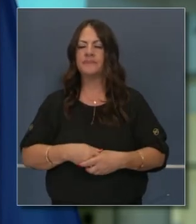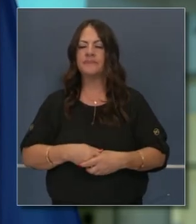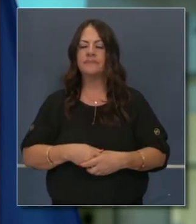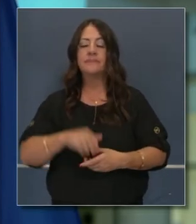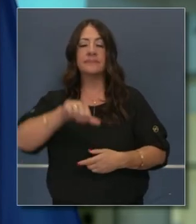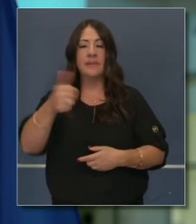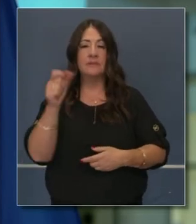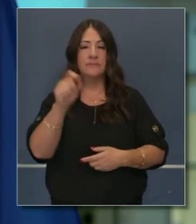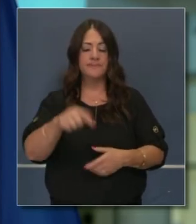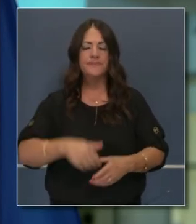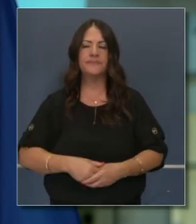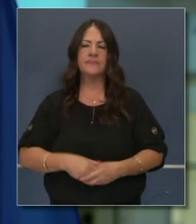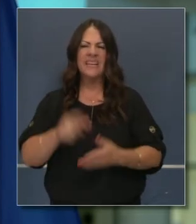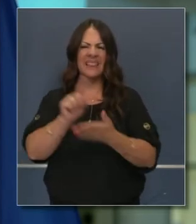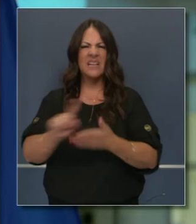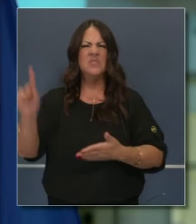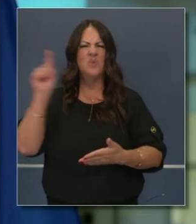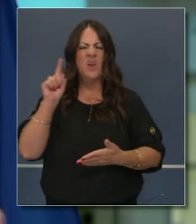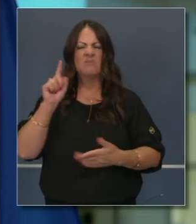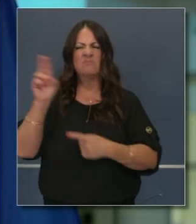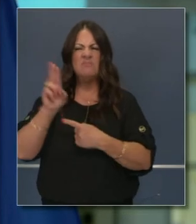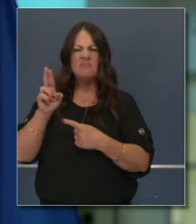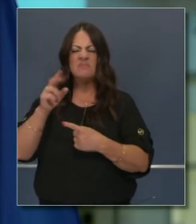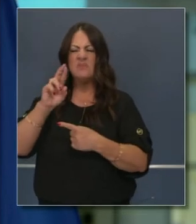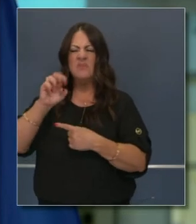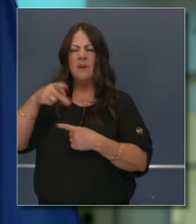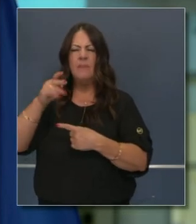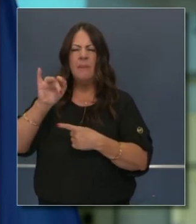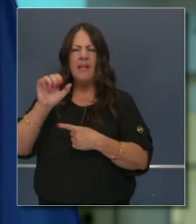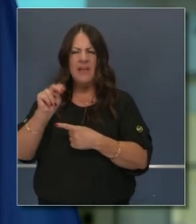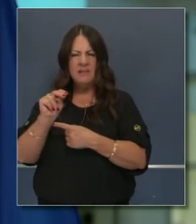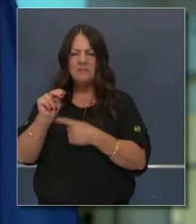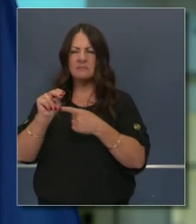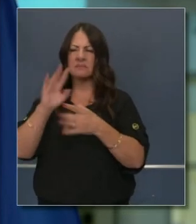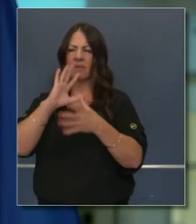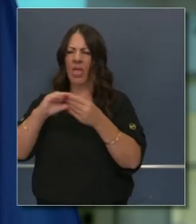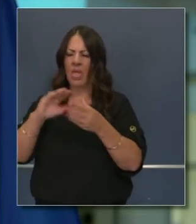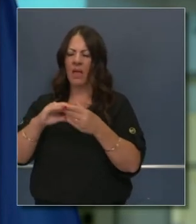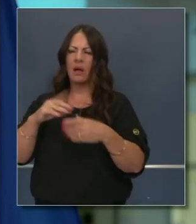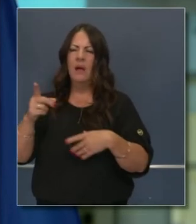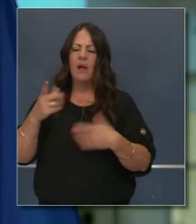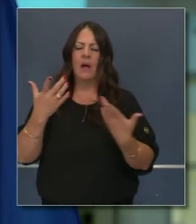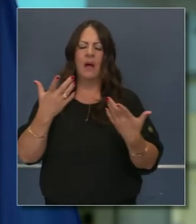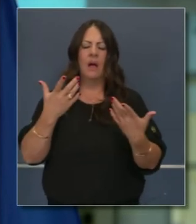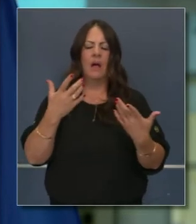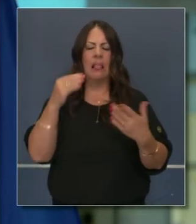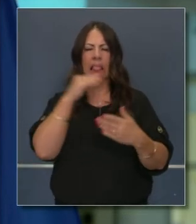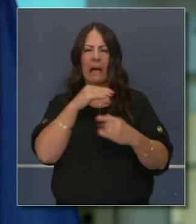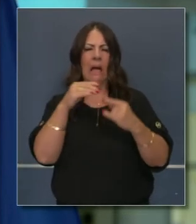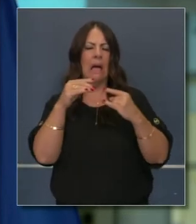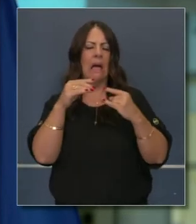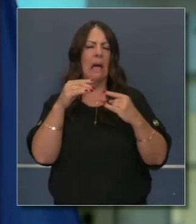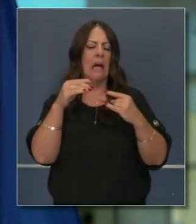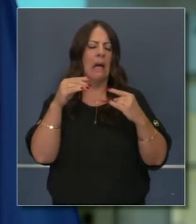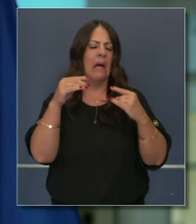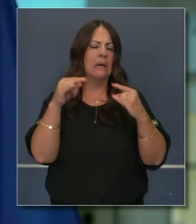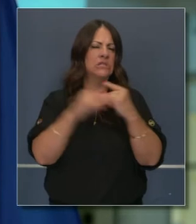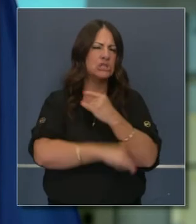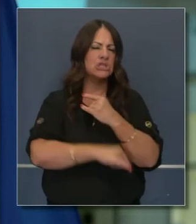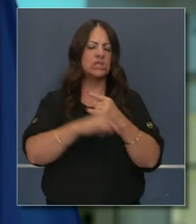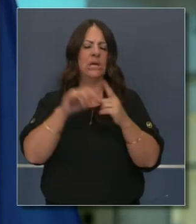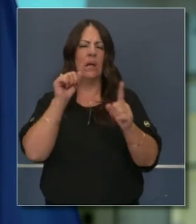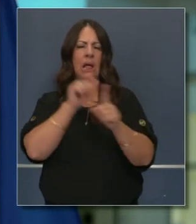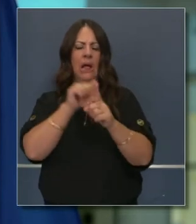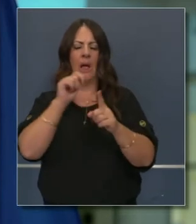La semana pasada, cuando alguna de estas urnas republicanas, usted acusó al partido de